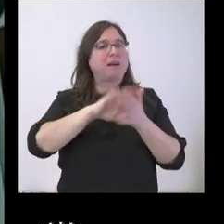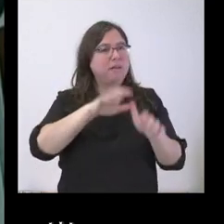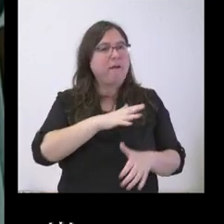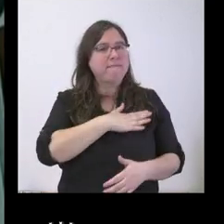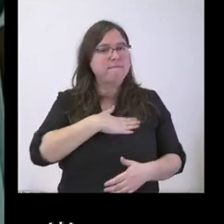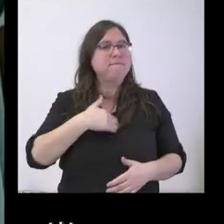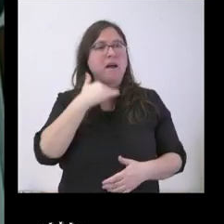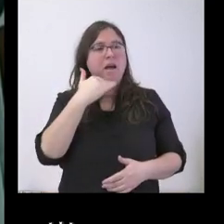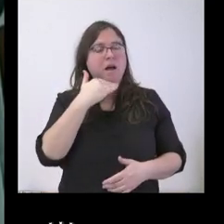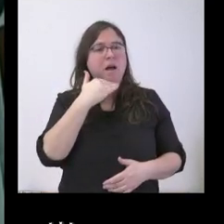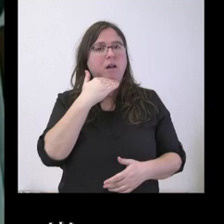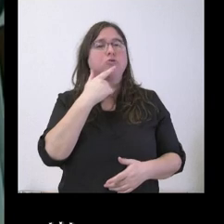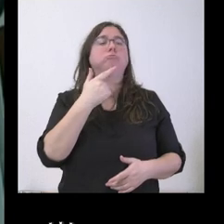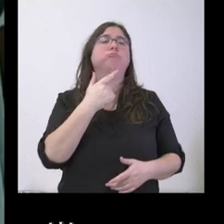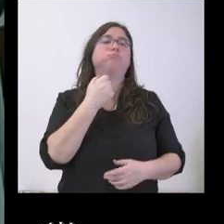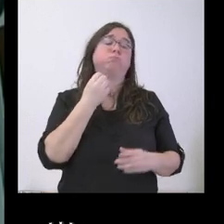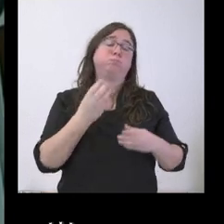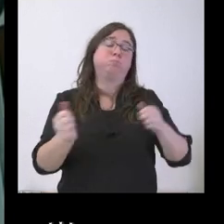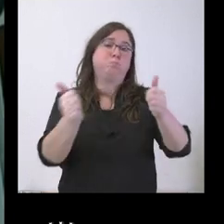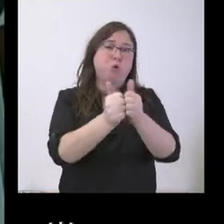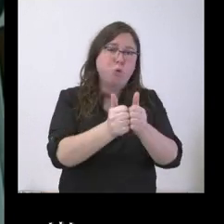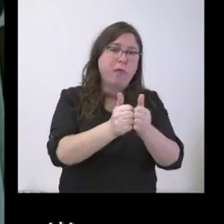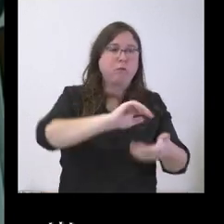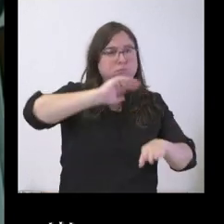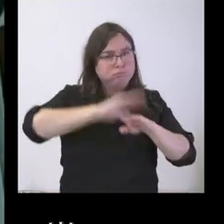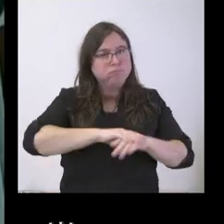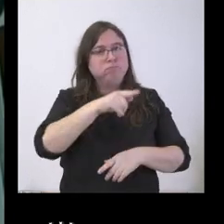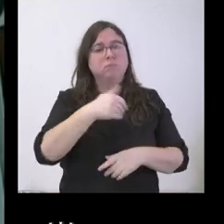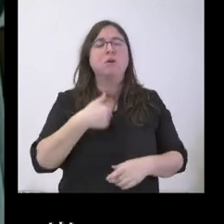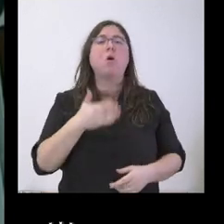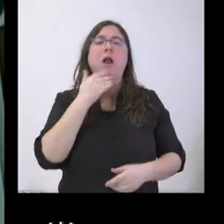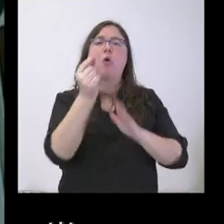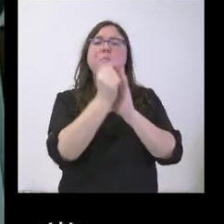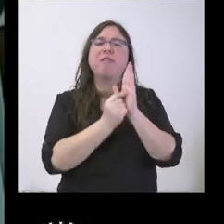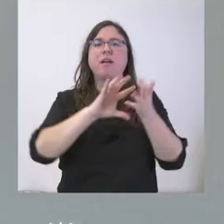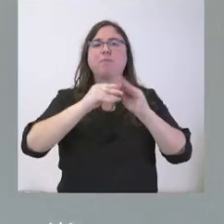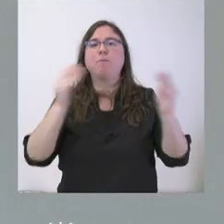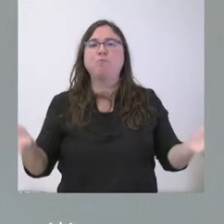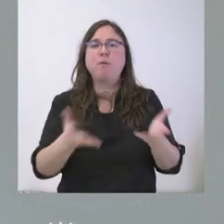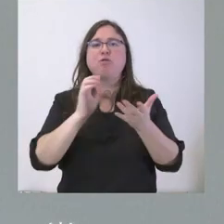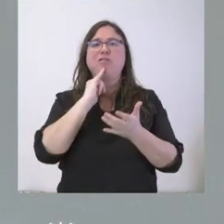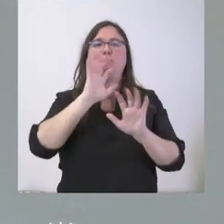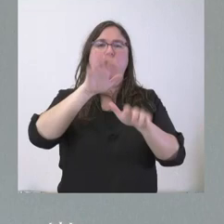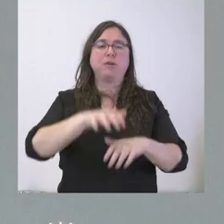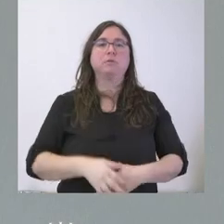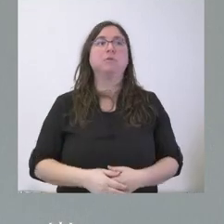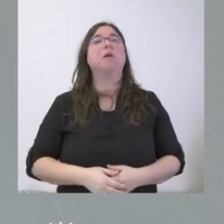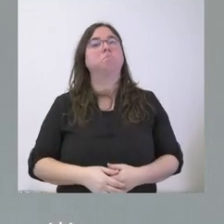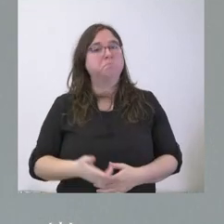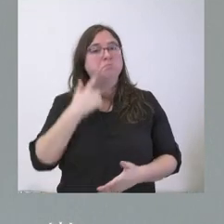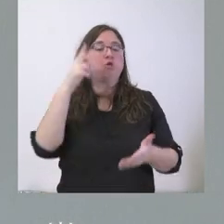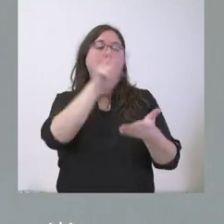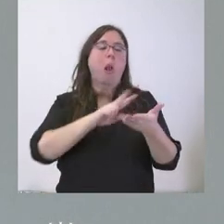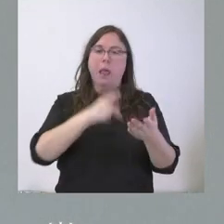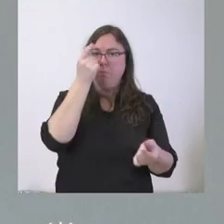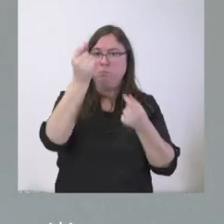resolución del Procurador del Común y si se van a poder adoptar este tipo de medidas. Gracias. Pues la leeremos en detalle. Lo que